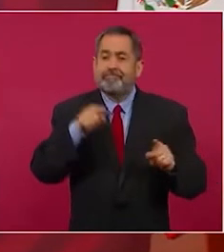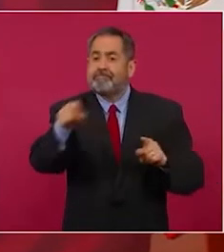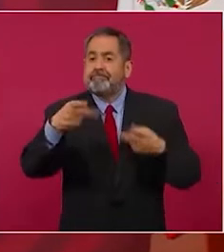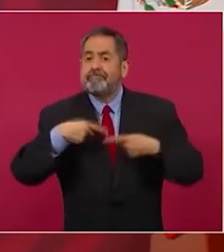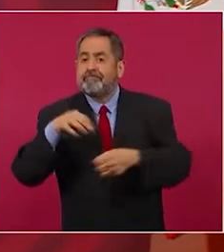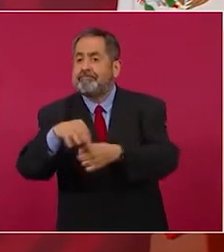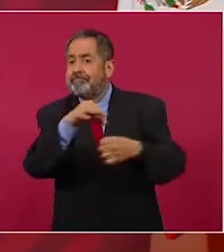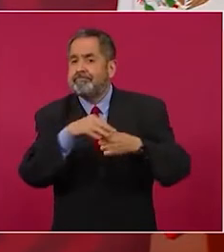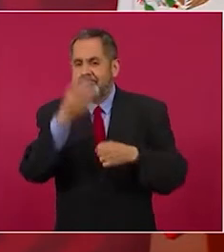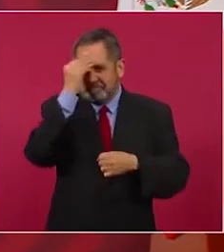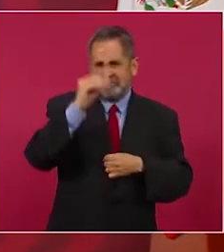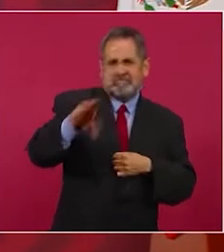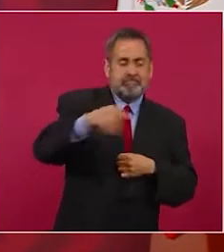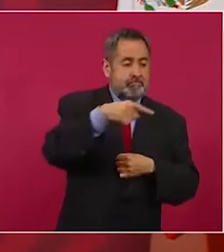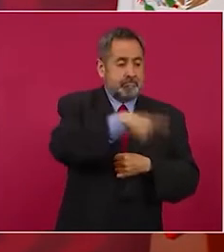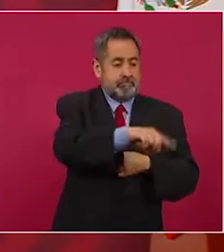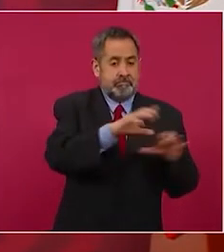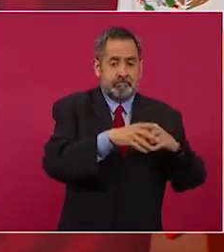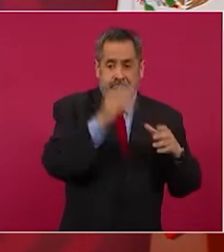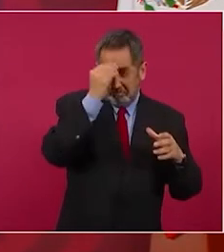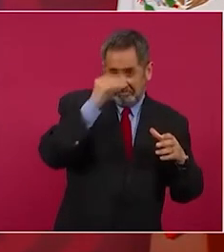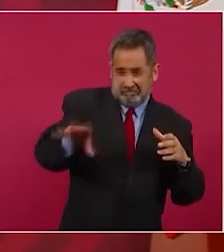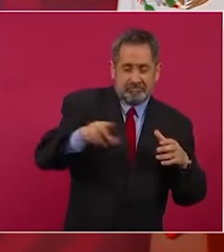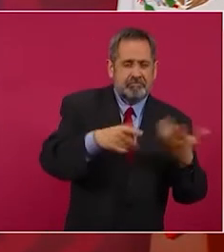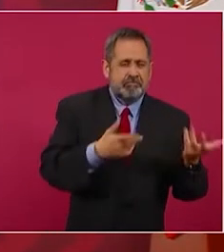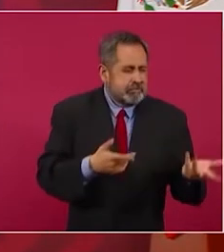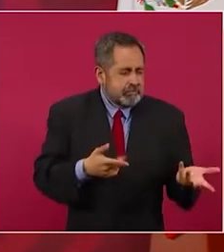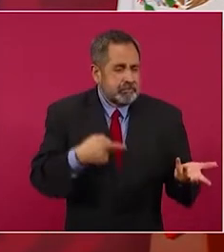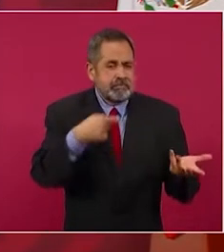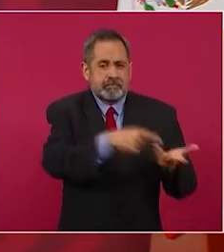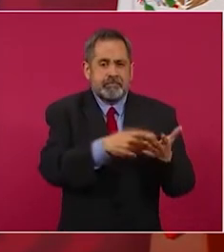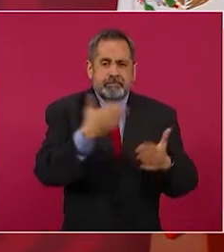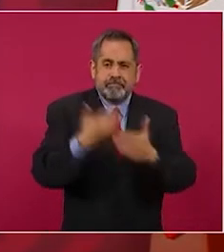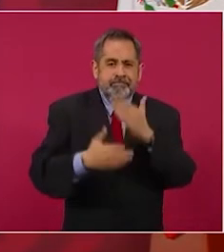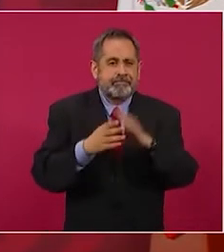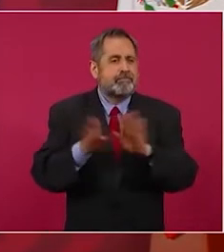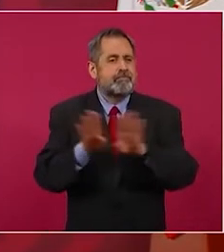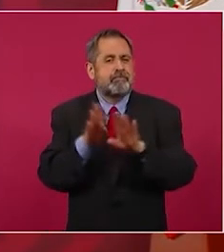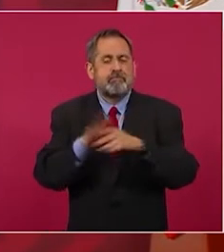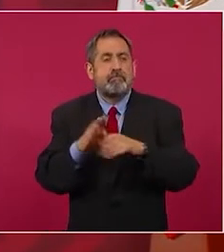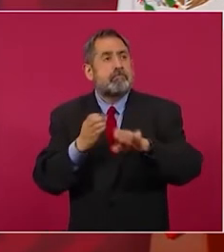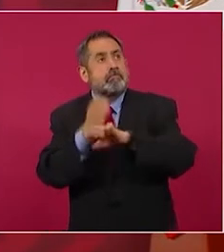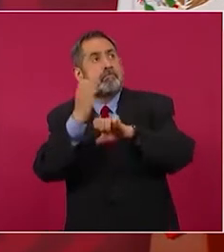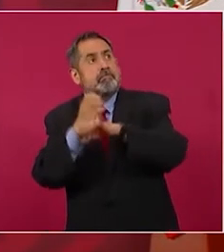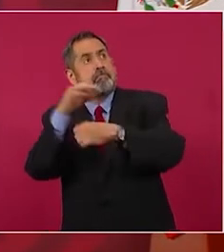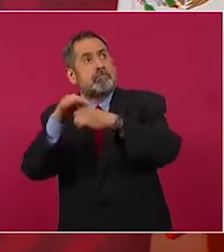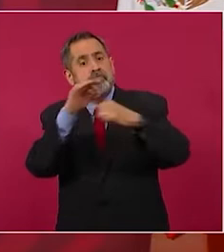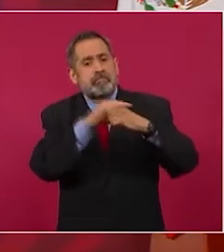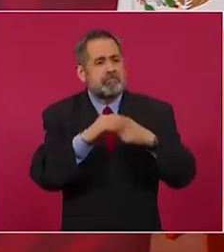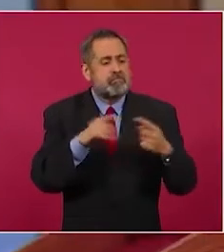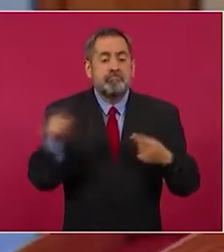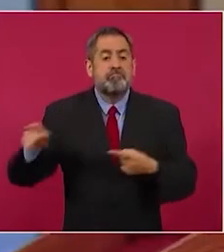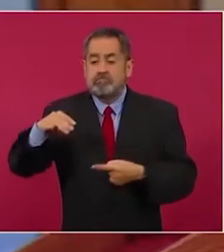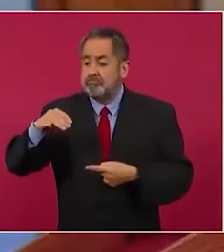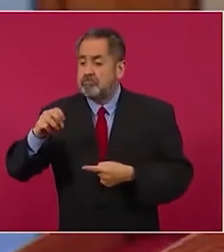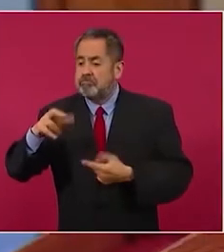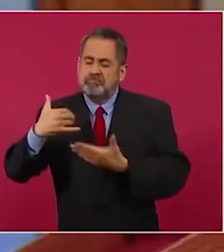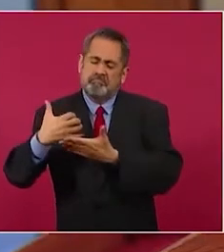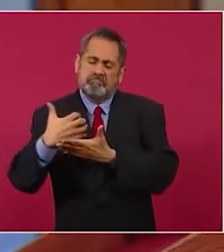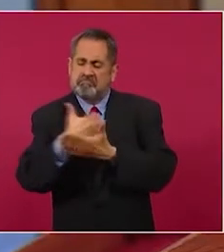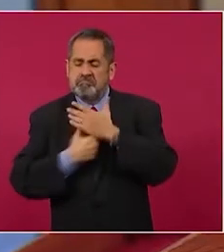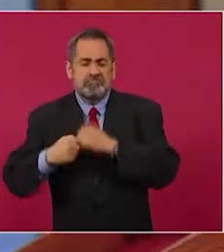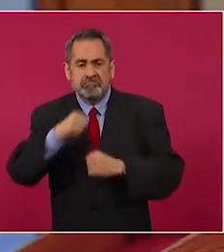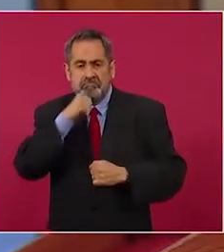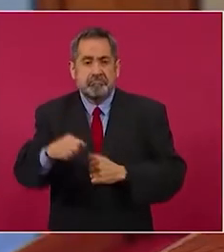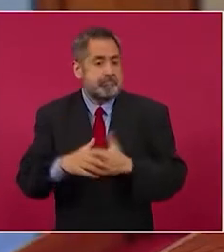y olvidan, olvidan en este distractor el desastre de las elecciones estatales en las que Morena arrasó. Hoy,